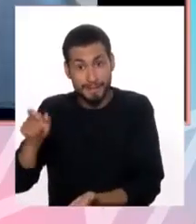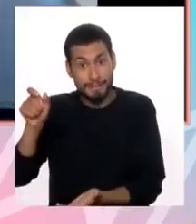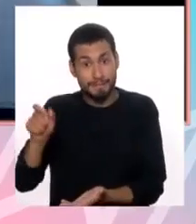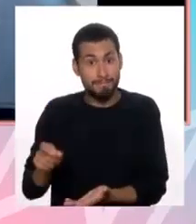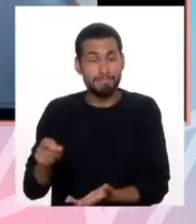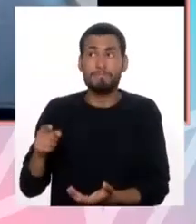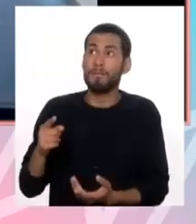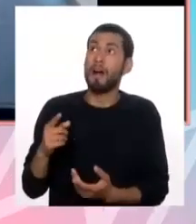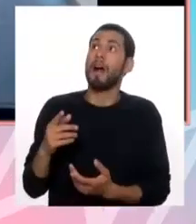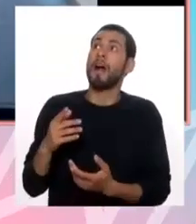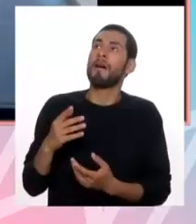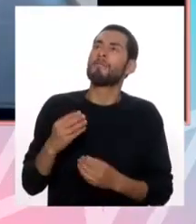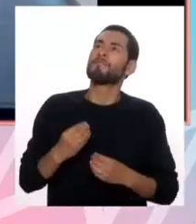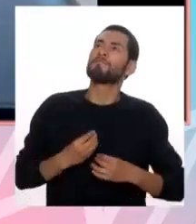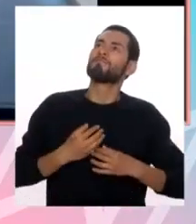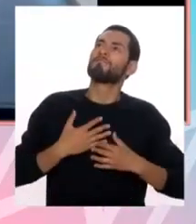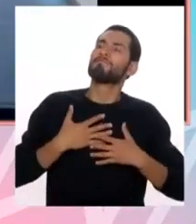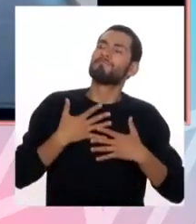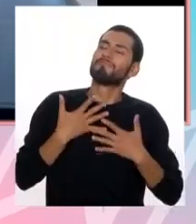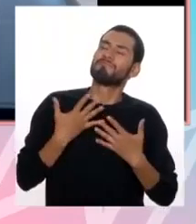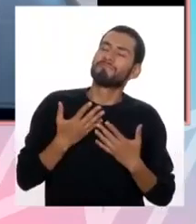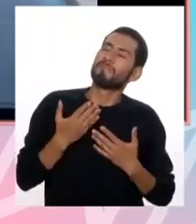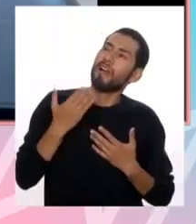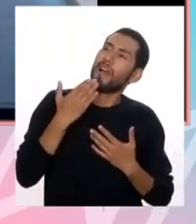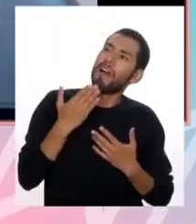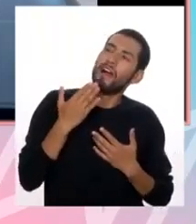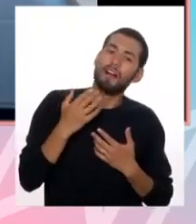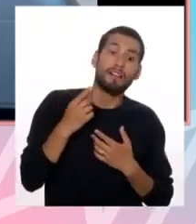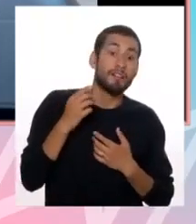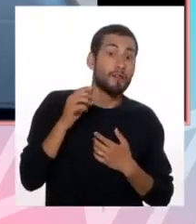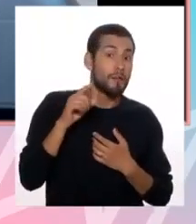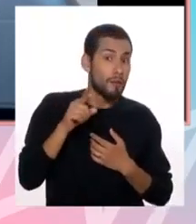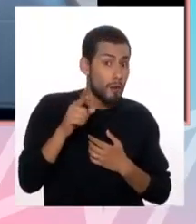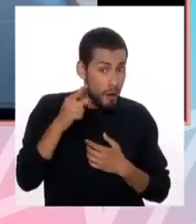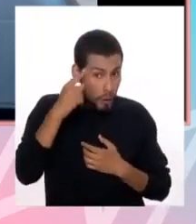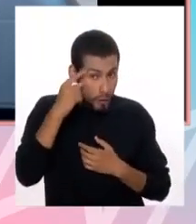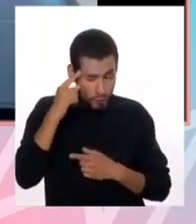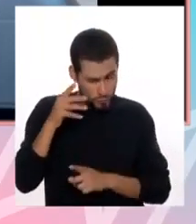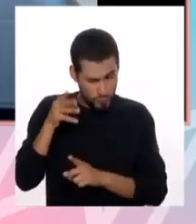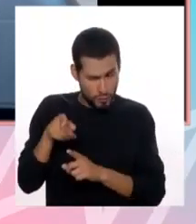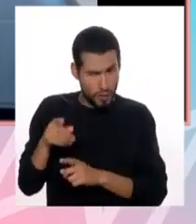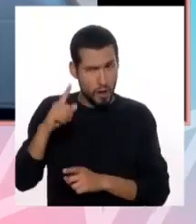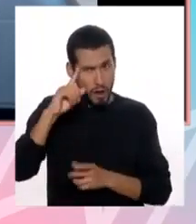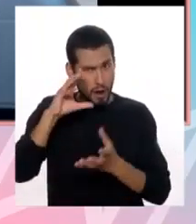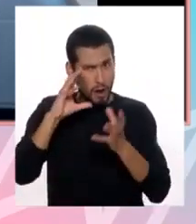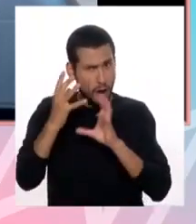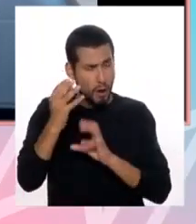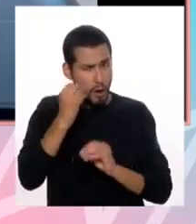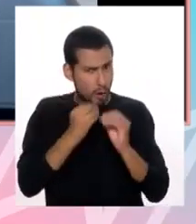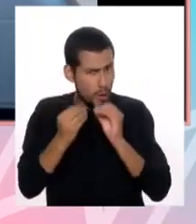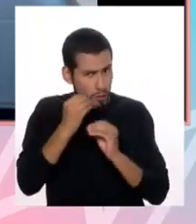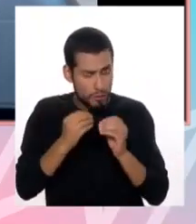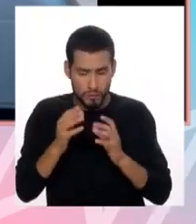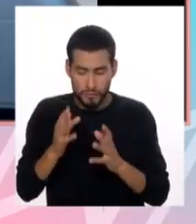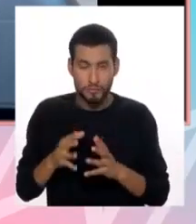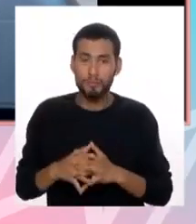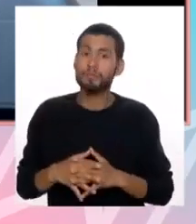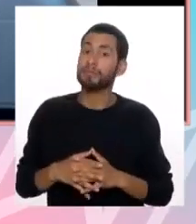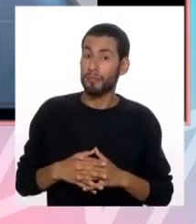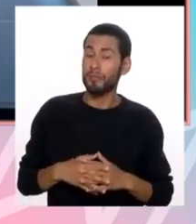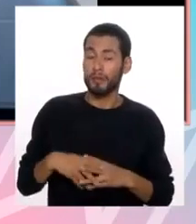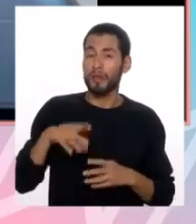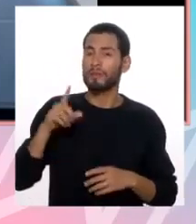se abra y si ya hay la sospecha de que hay un trastorno de conducta alimentaria, hay que buscar